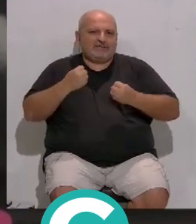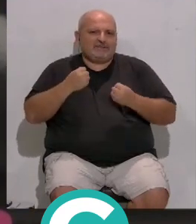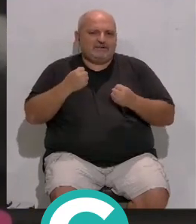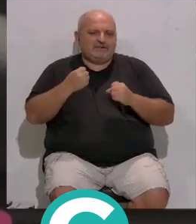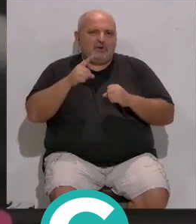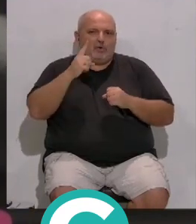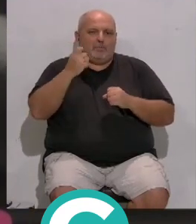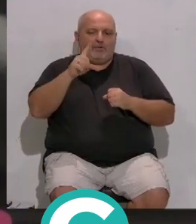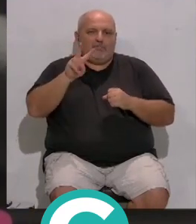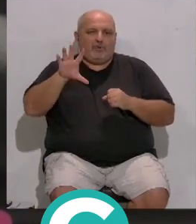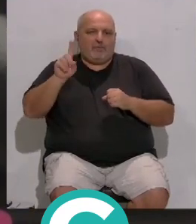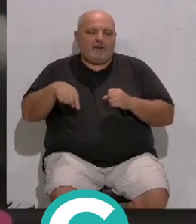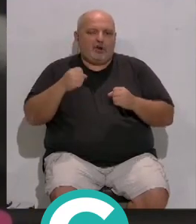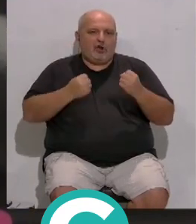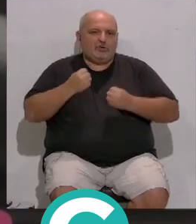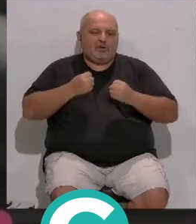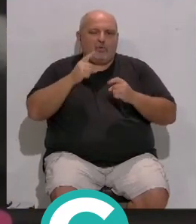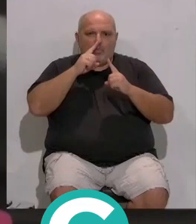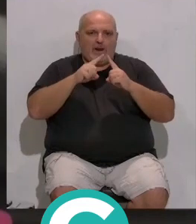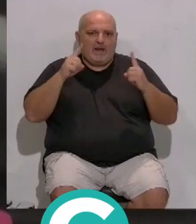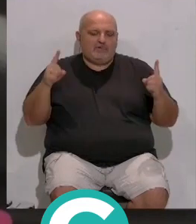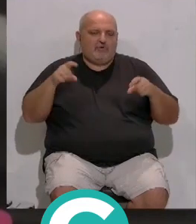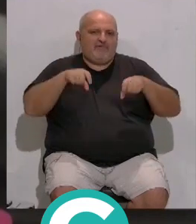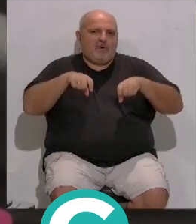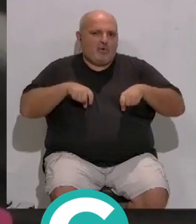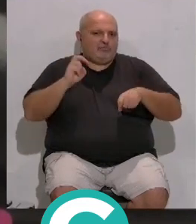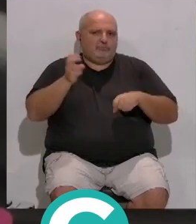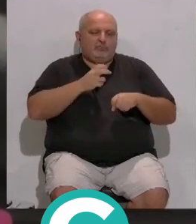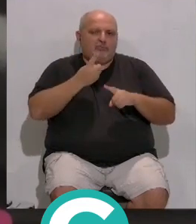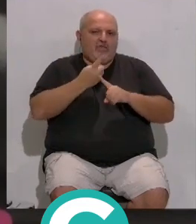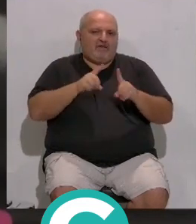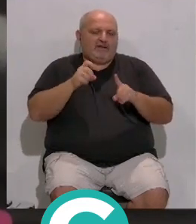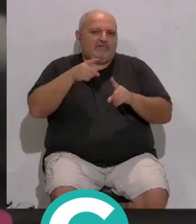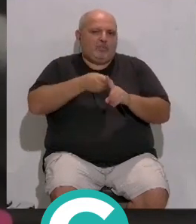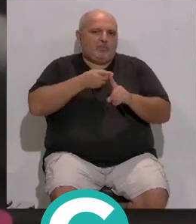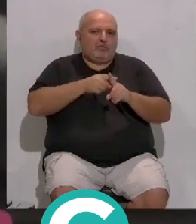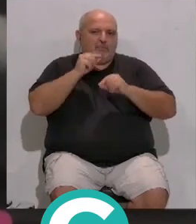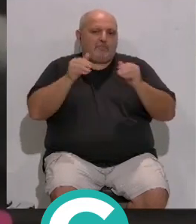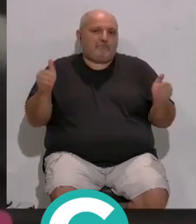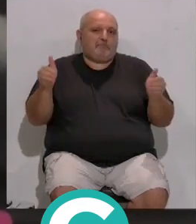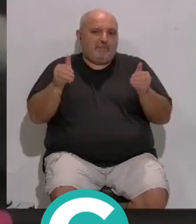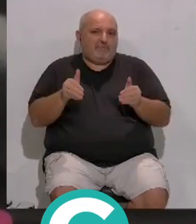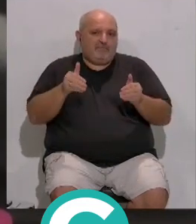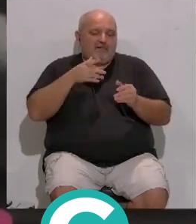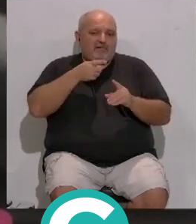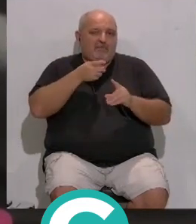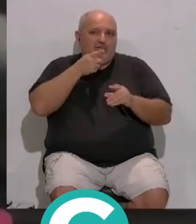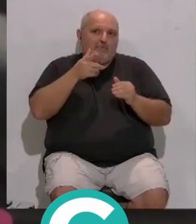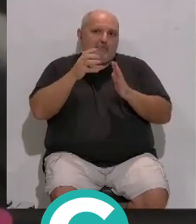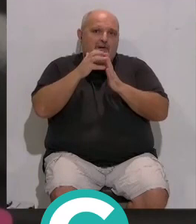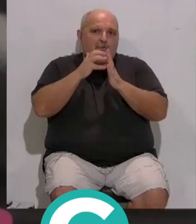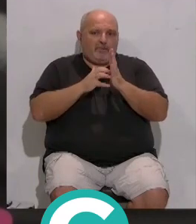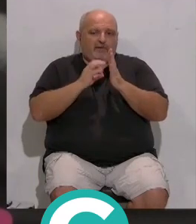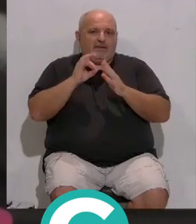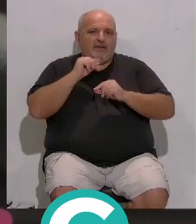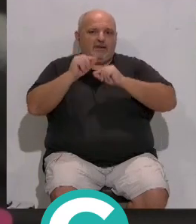...1.125.000 vehículos al año... ...que no van a tener que transitar... ...y por tanto no contaminarlo... ...supone también una disminución...